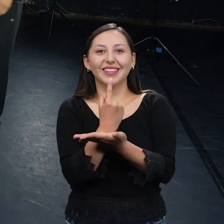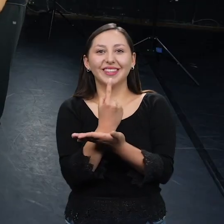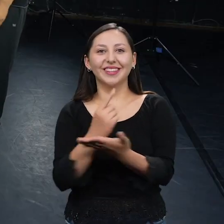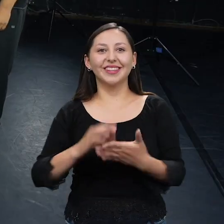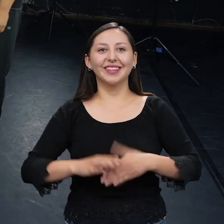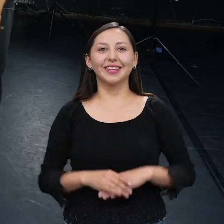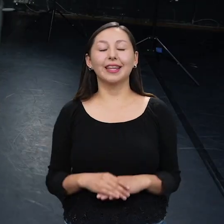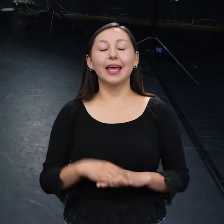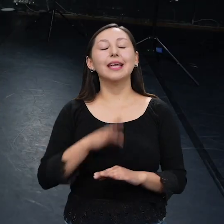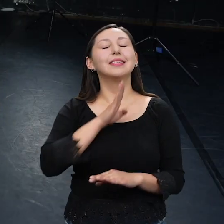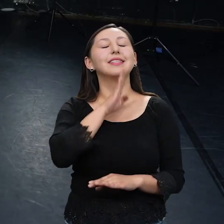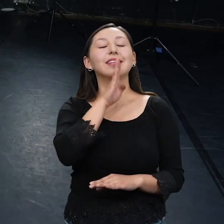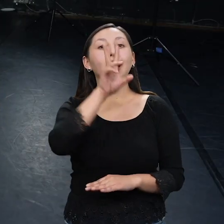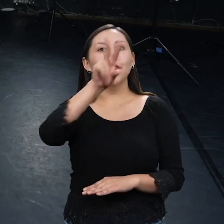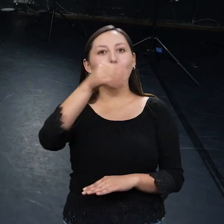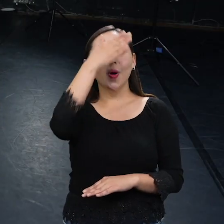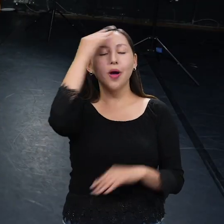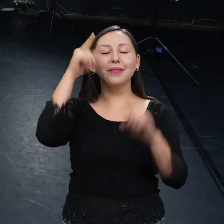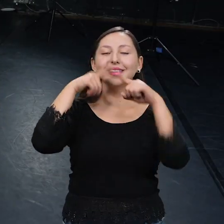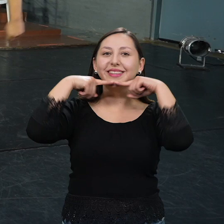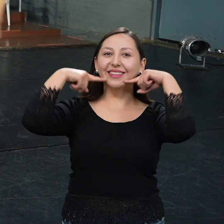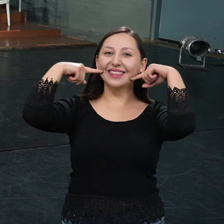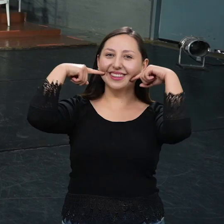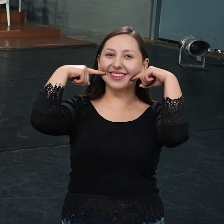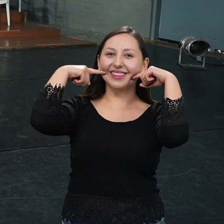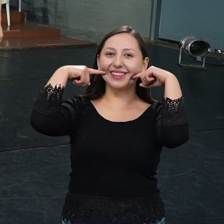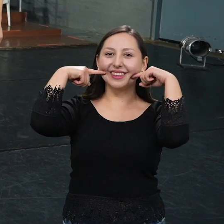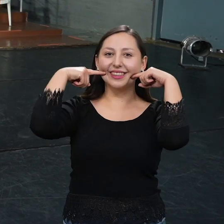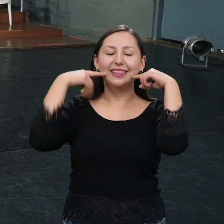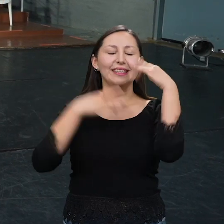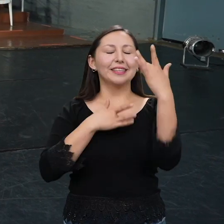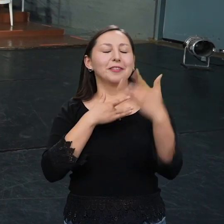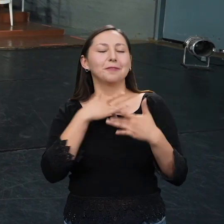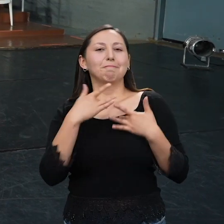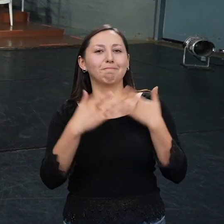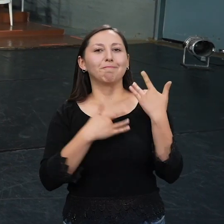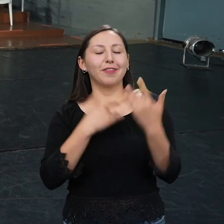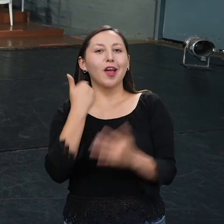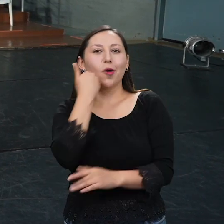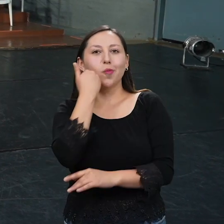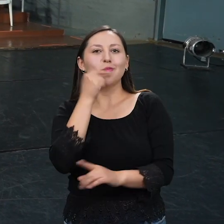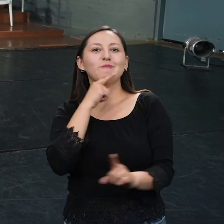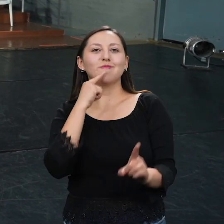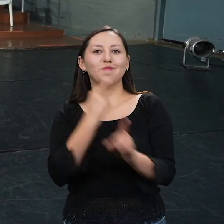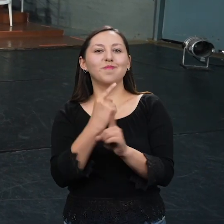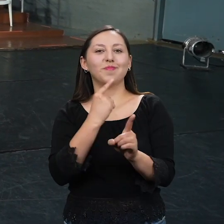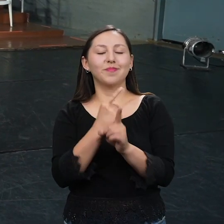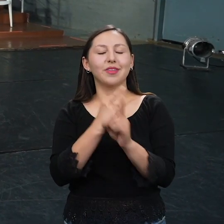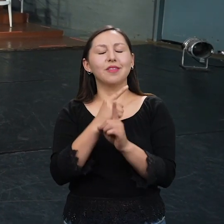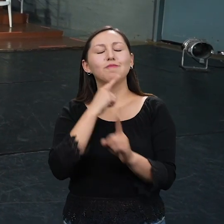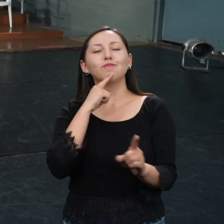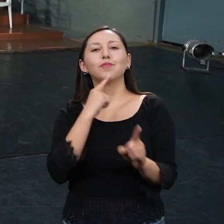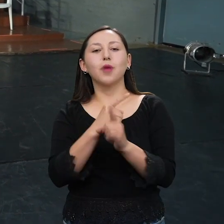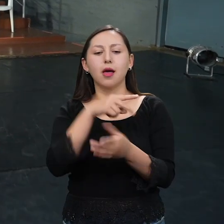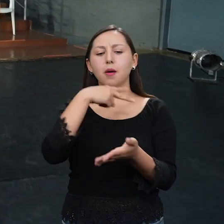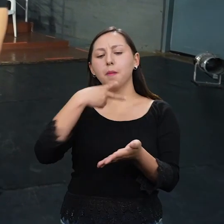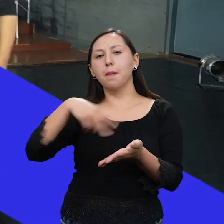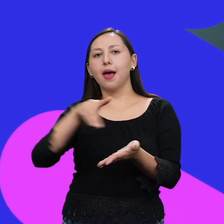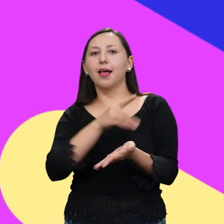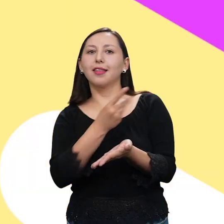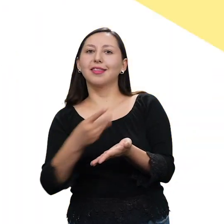Siempre sonriendo. Es importante. Oye, se siente súper bien. Con razón, que les encanta bailar. Sí.